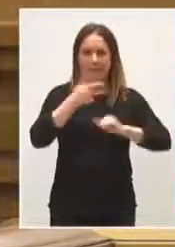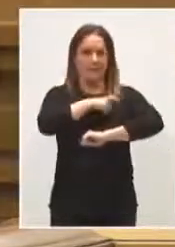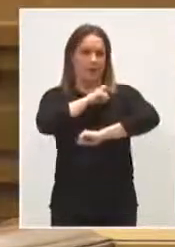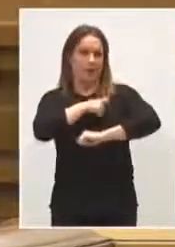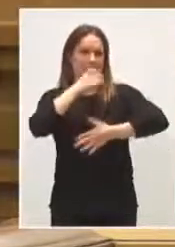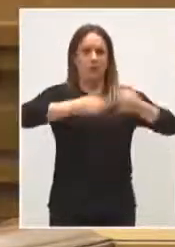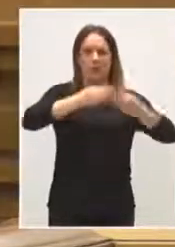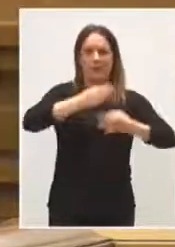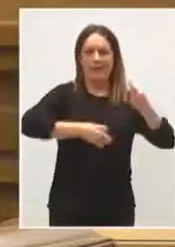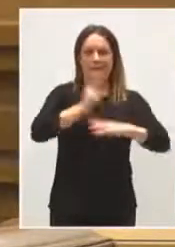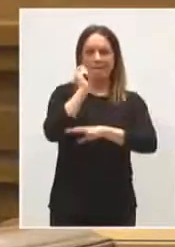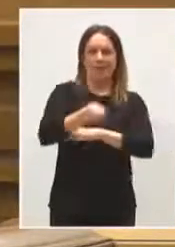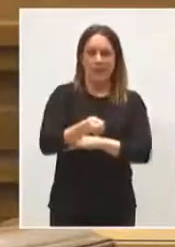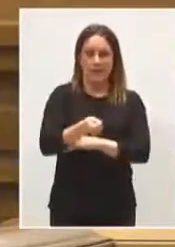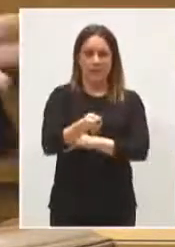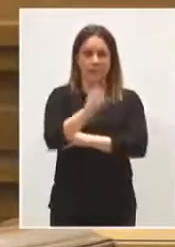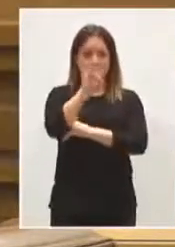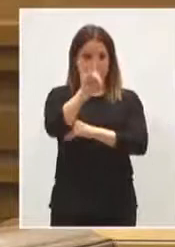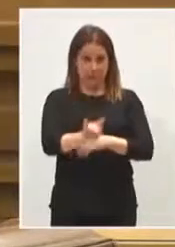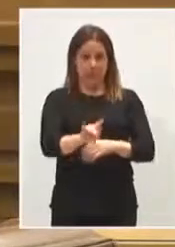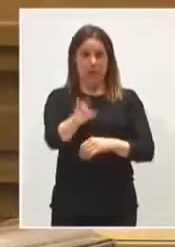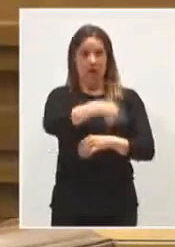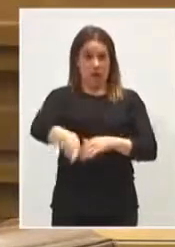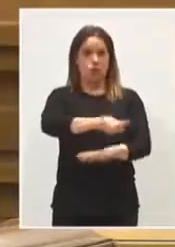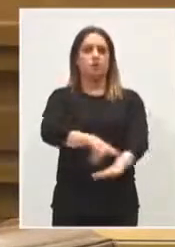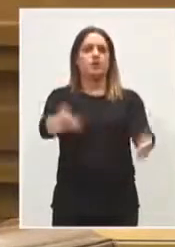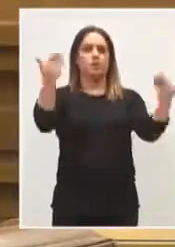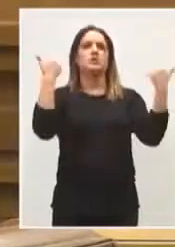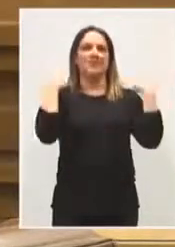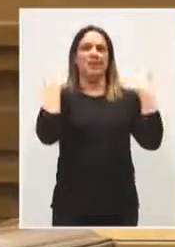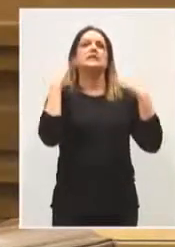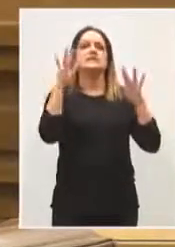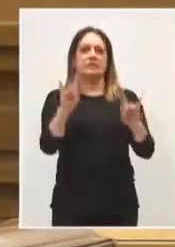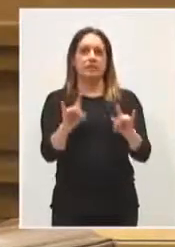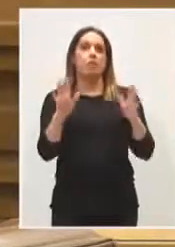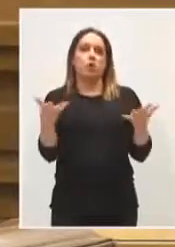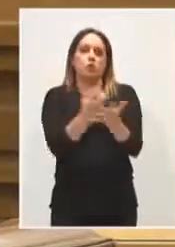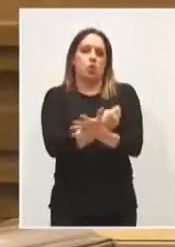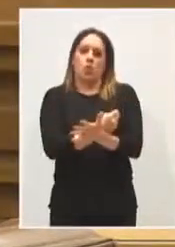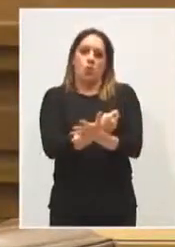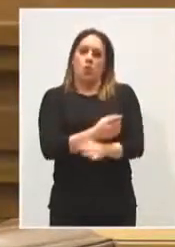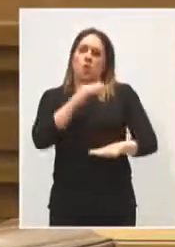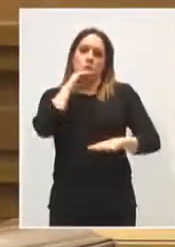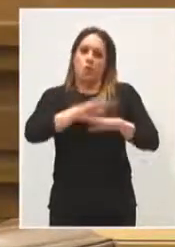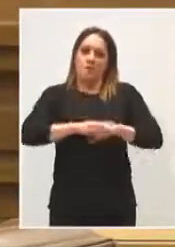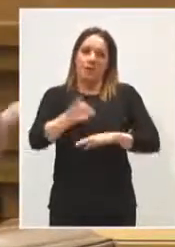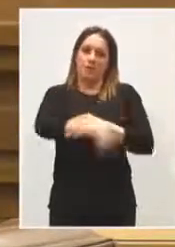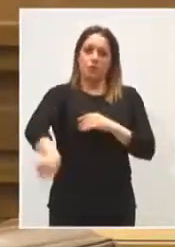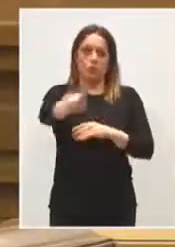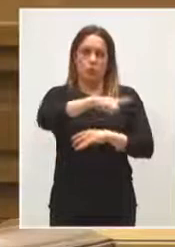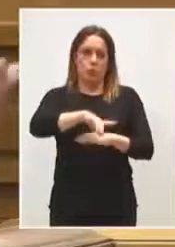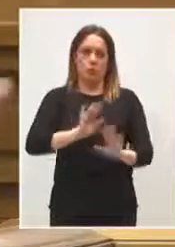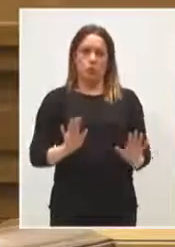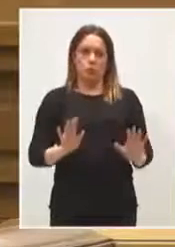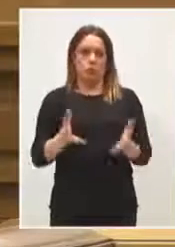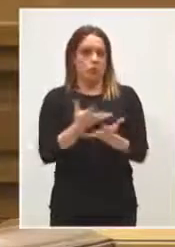de los jueces y de los fiscales. Efectivamente, a ellos les compete, pero el problema es nuestro, es de todos. El problema nos